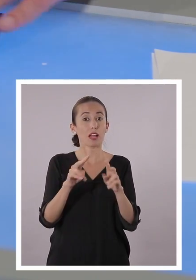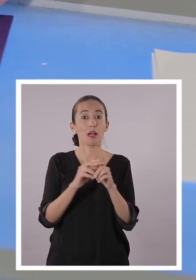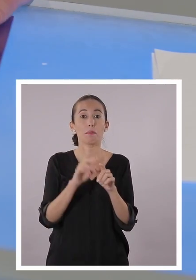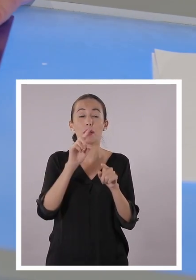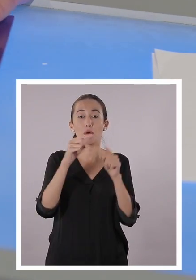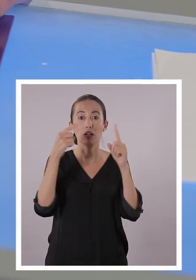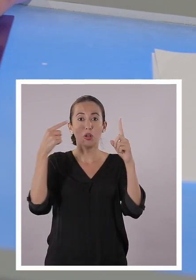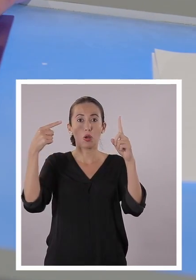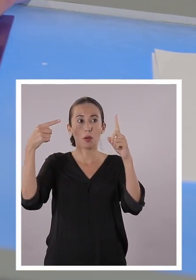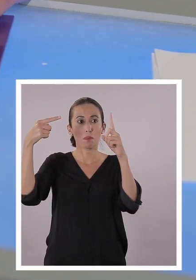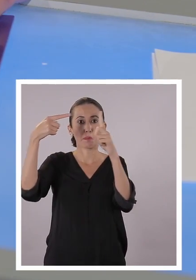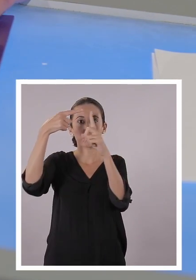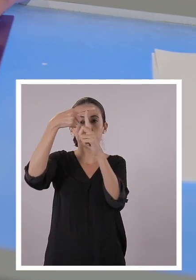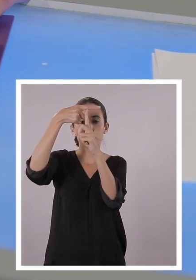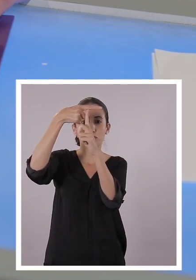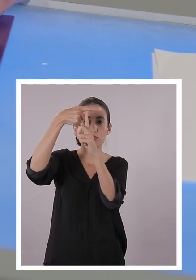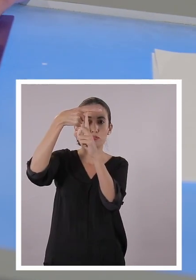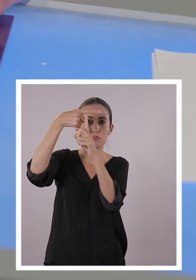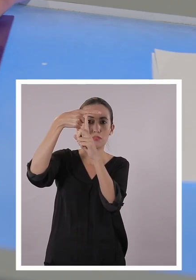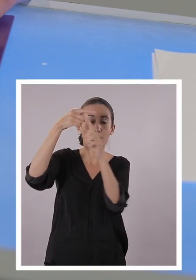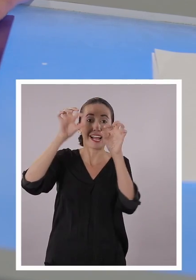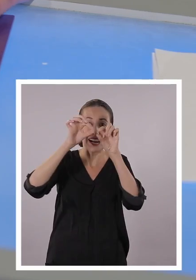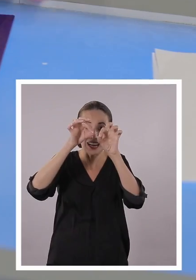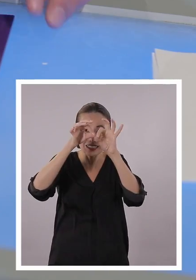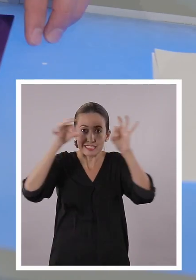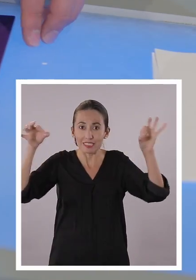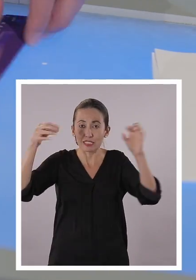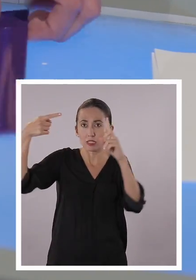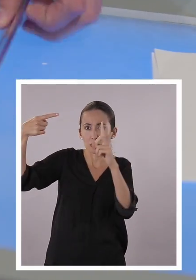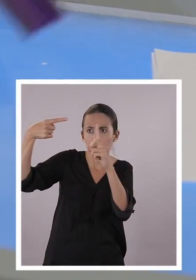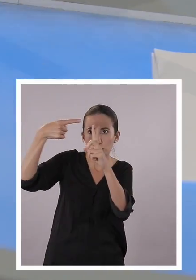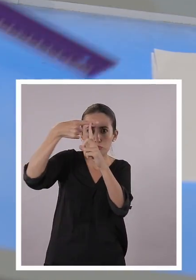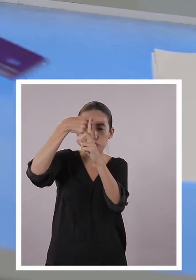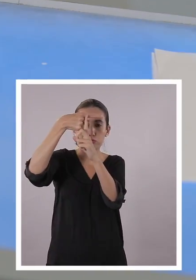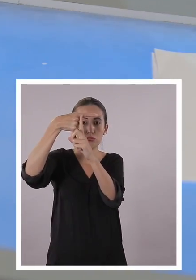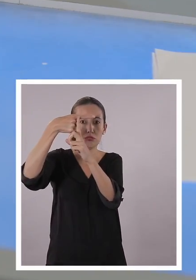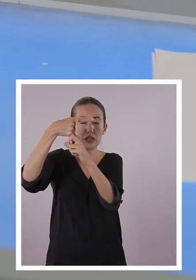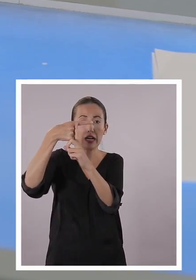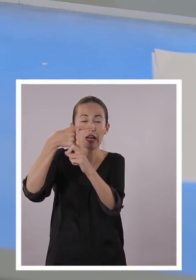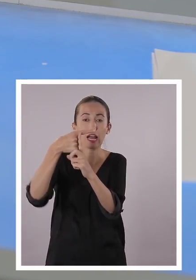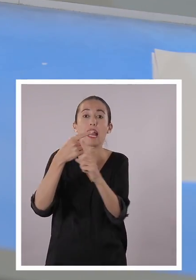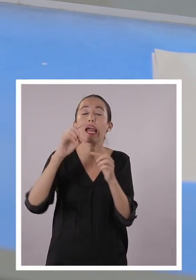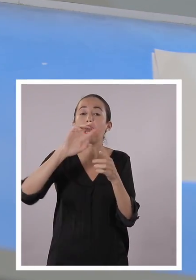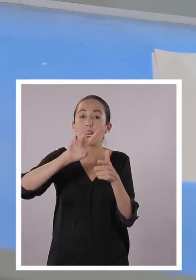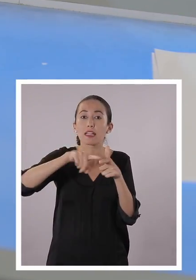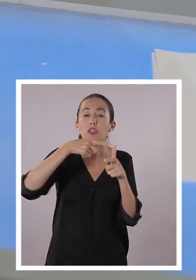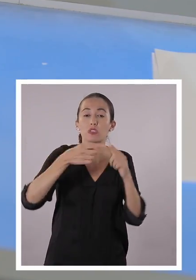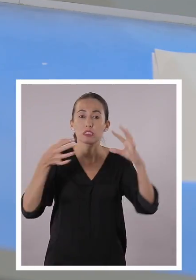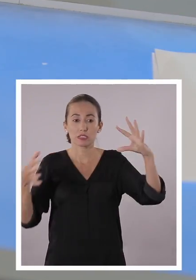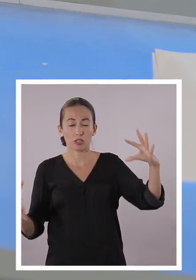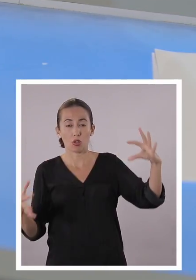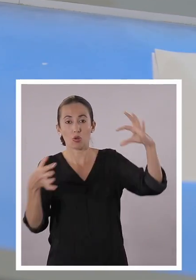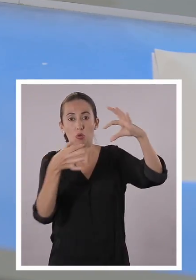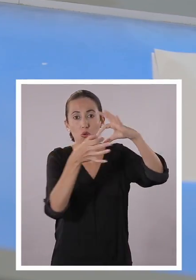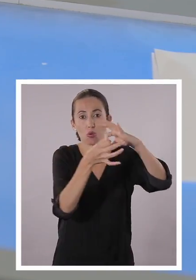Y donde se cruce tendrá nuestro otro vértice. ¿Qué hacemos después? Unimos los otros vértices.